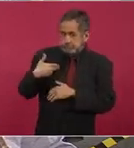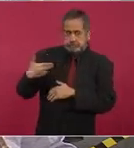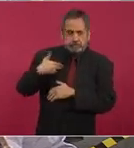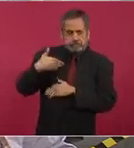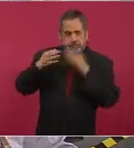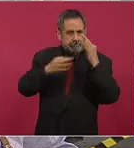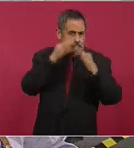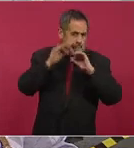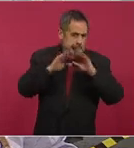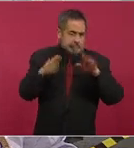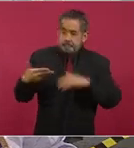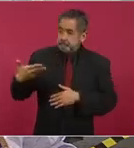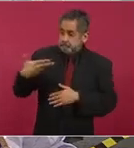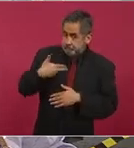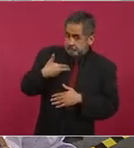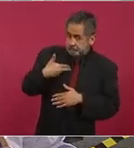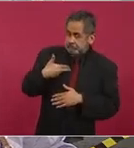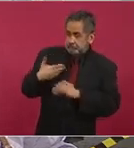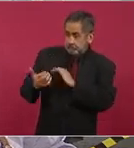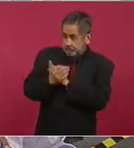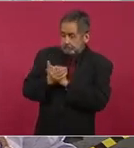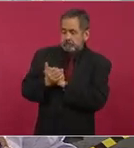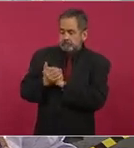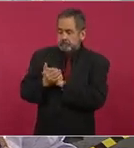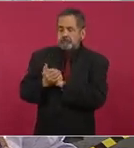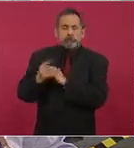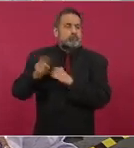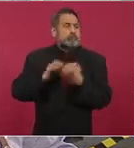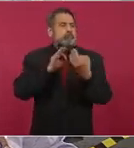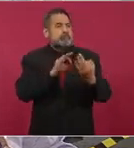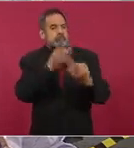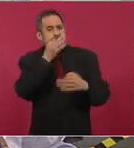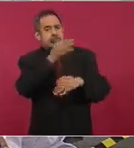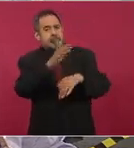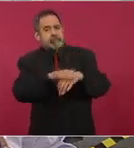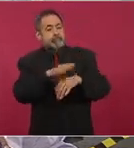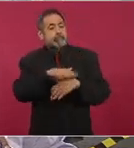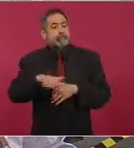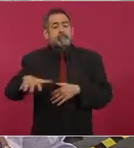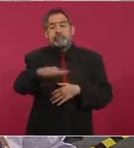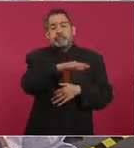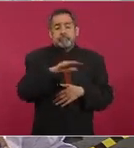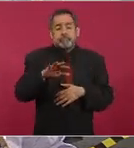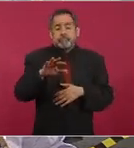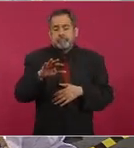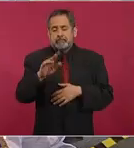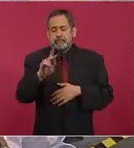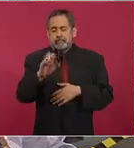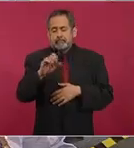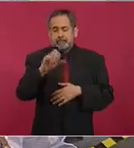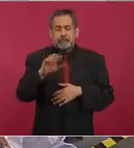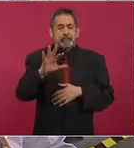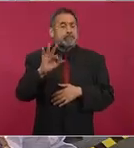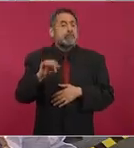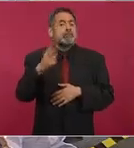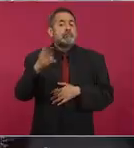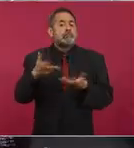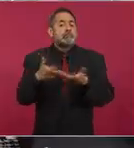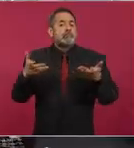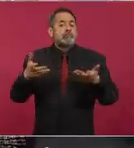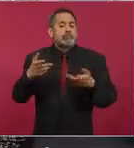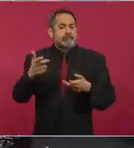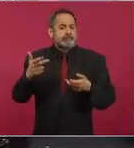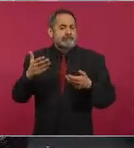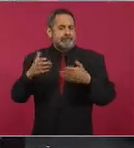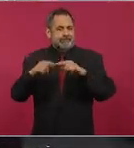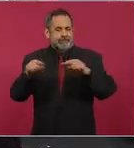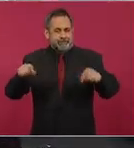medio de comunicación, que le informe a usted que en la pesca son 42 hectáreas desplazando a los comuneros y